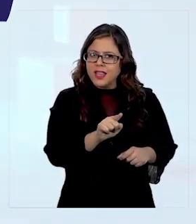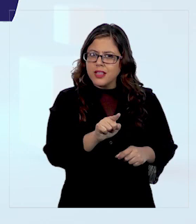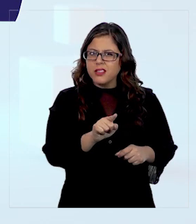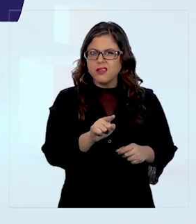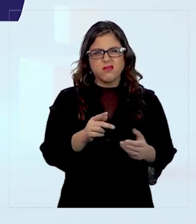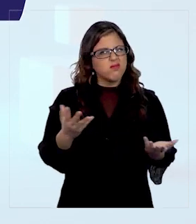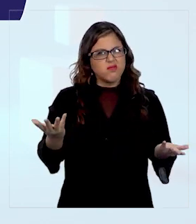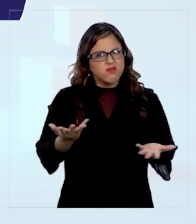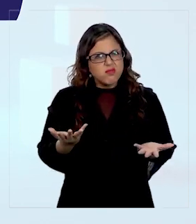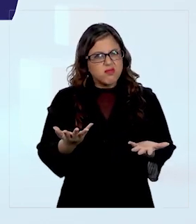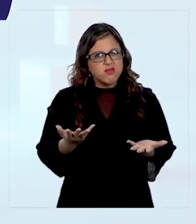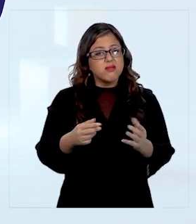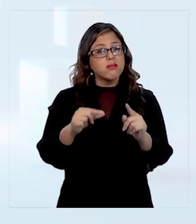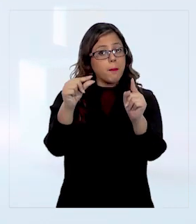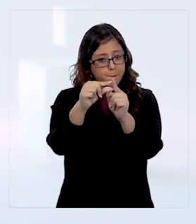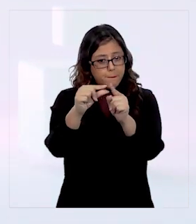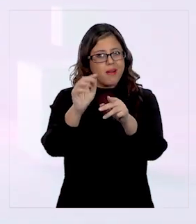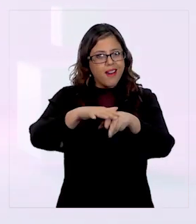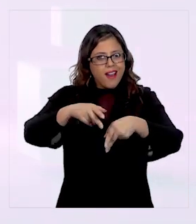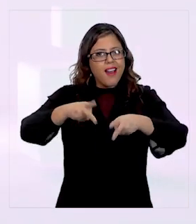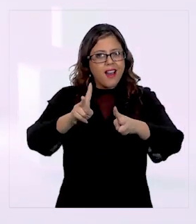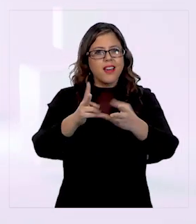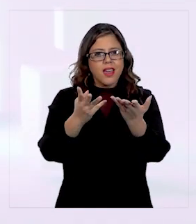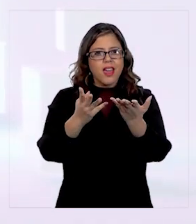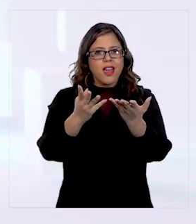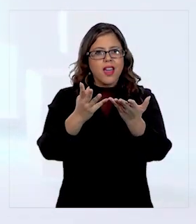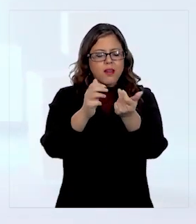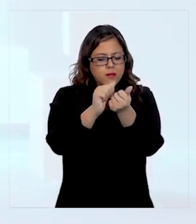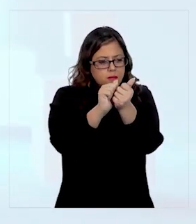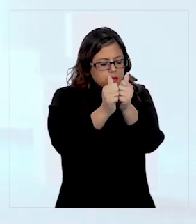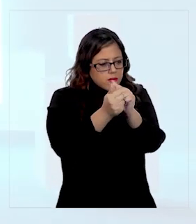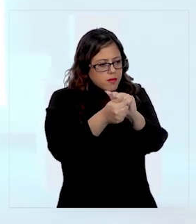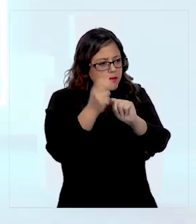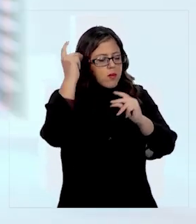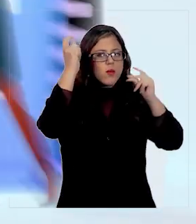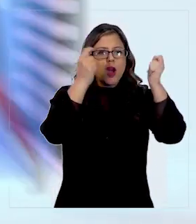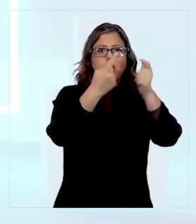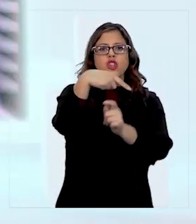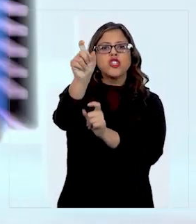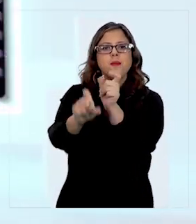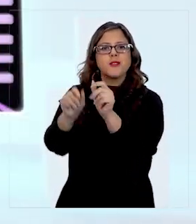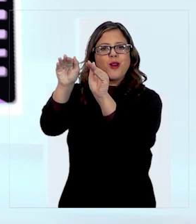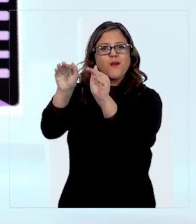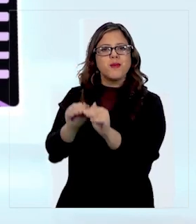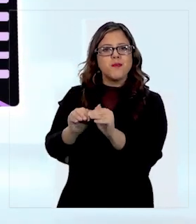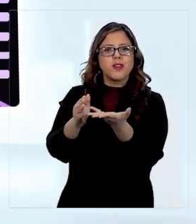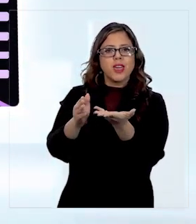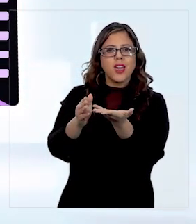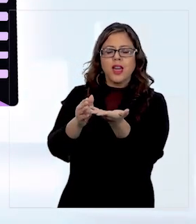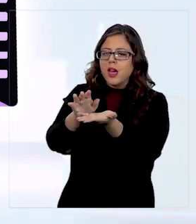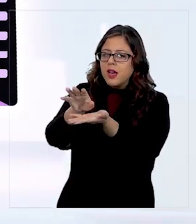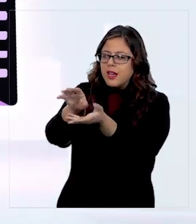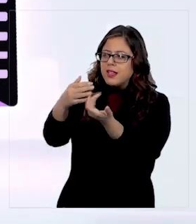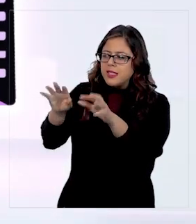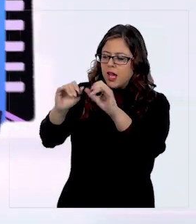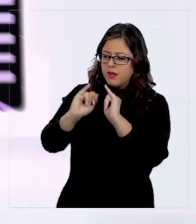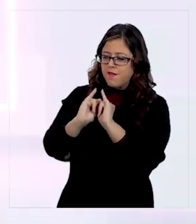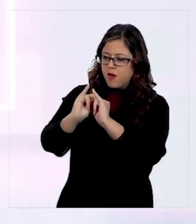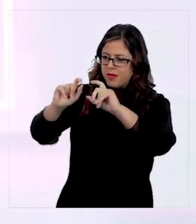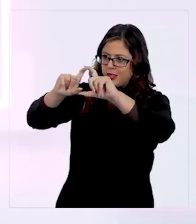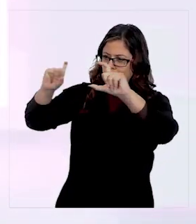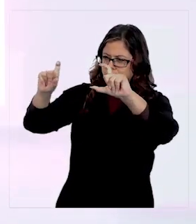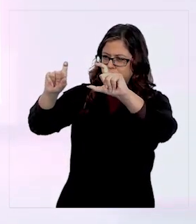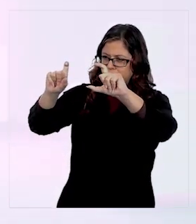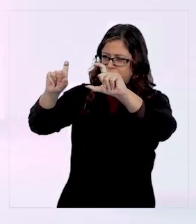¿Por qué? Porque la paráfrasis permite adaptar las ideas de otros al igual que frases tomadas de diversas fuentes de información